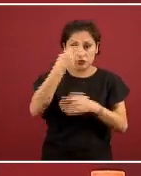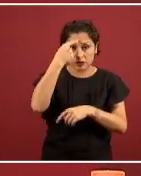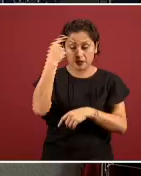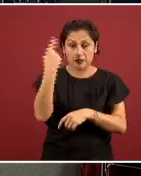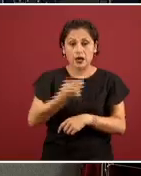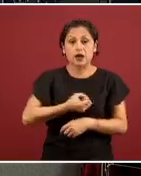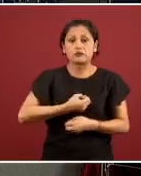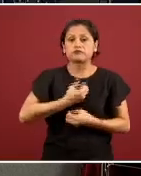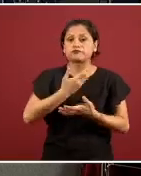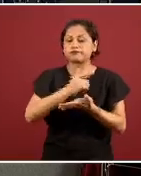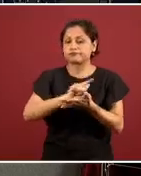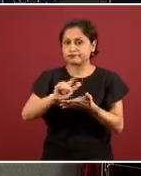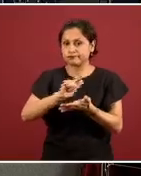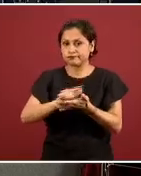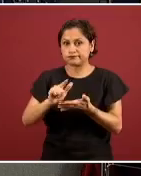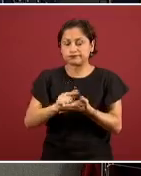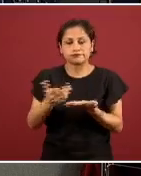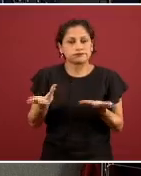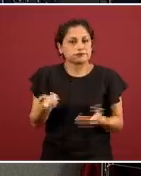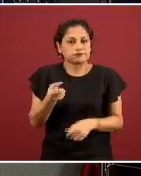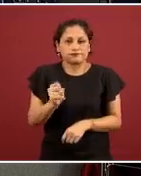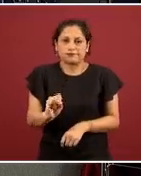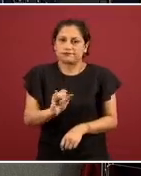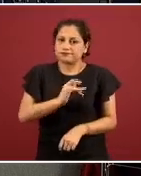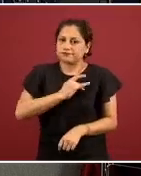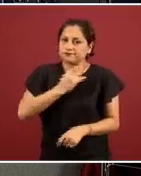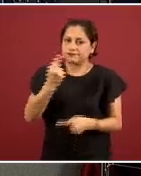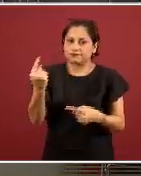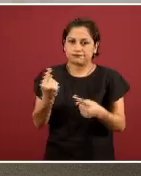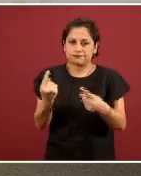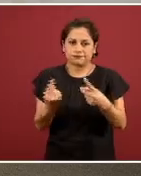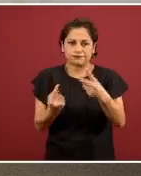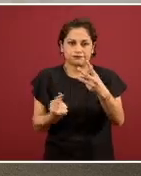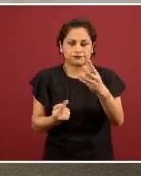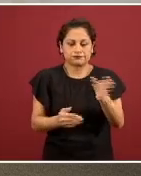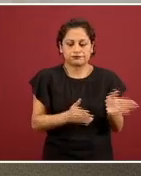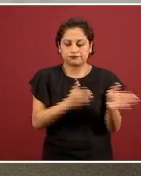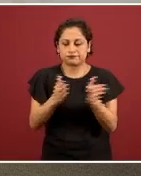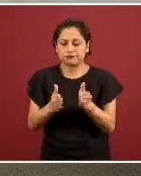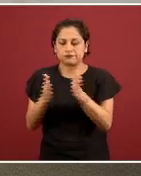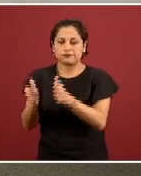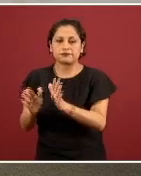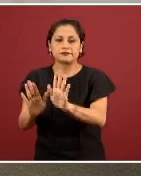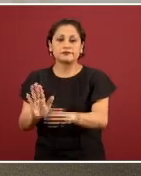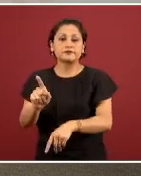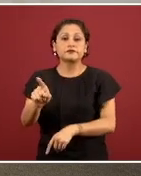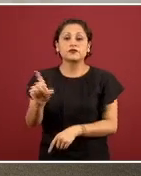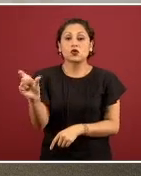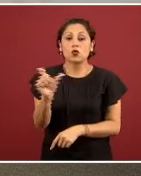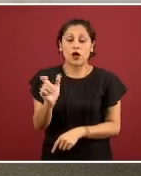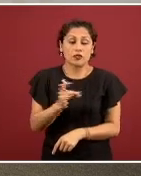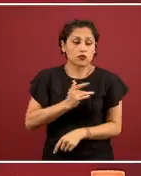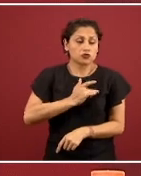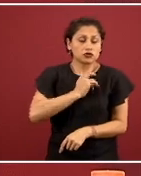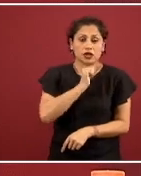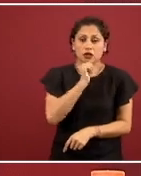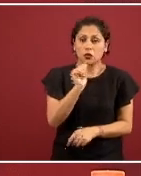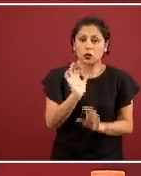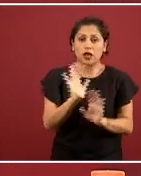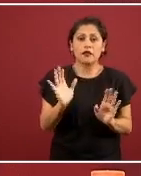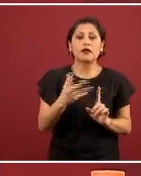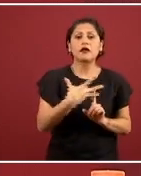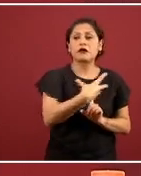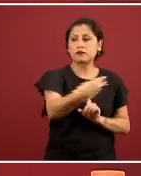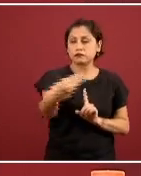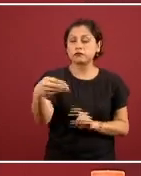poco después. En resumen, sí es posible que exista contagio en el periodo presintomático, o que